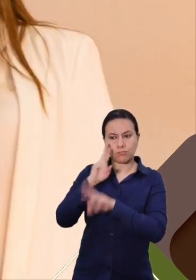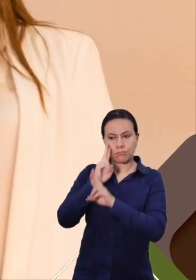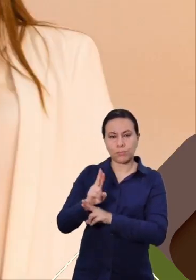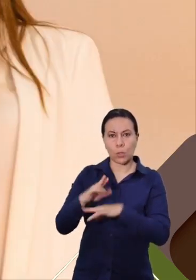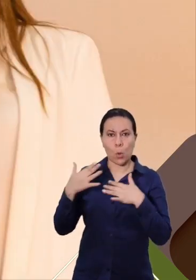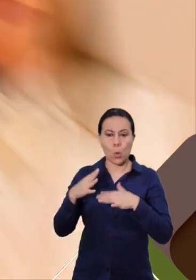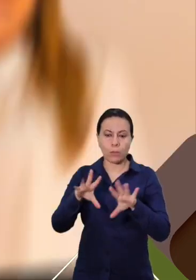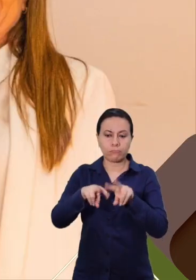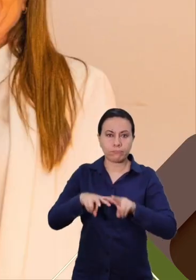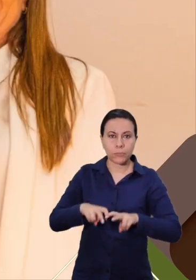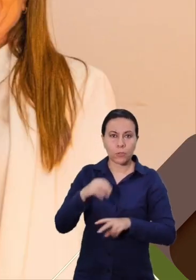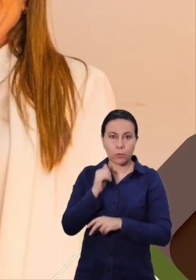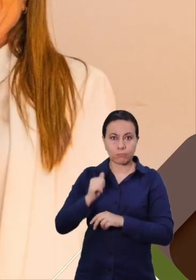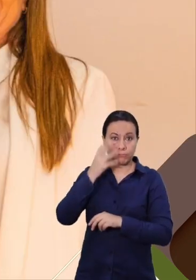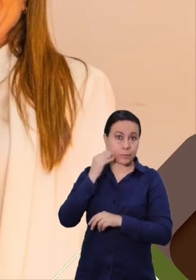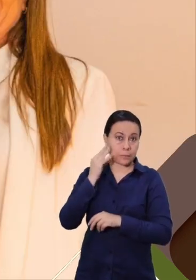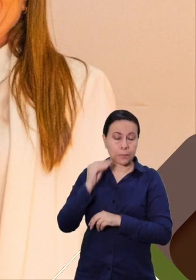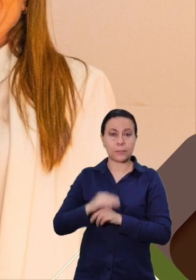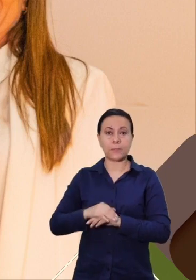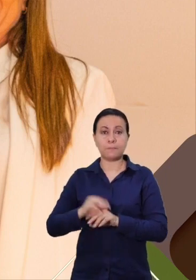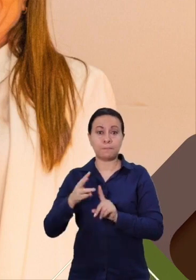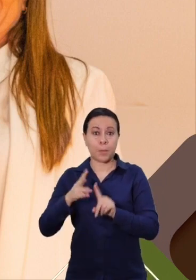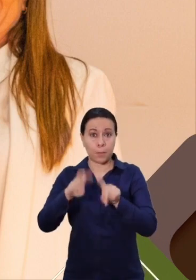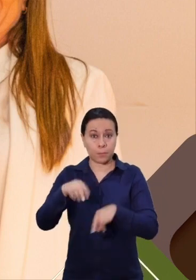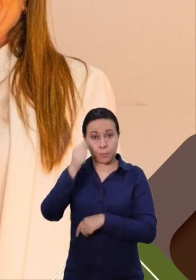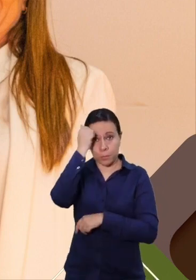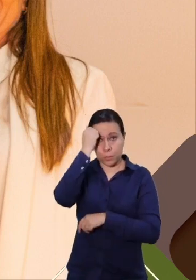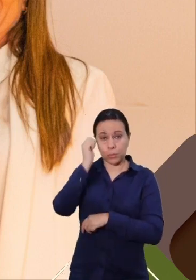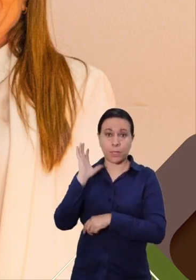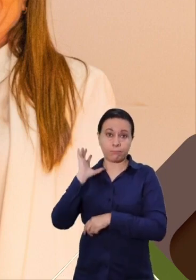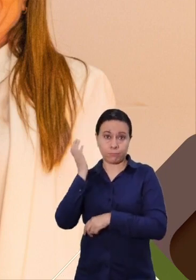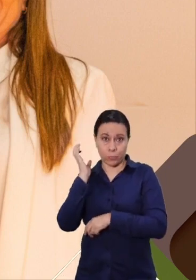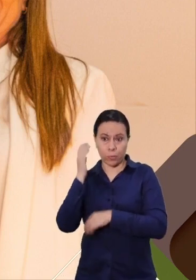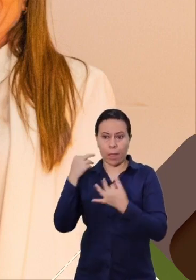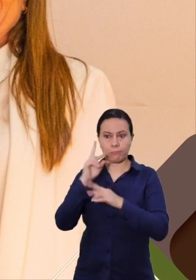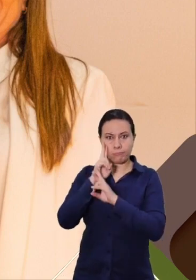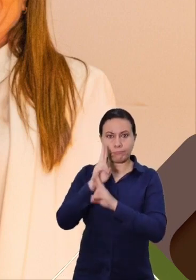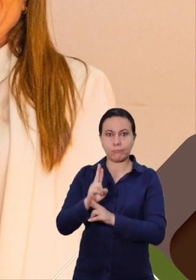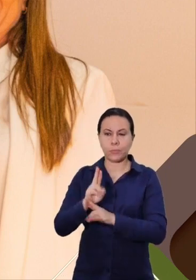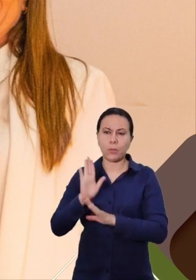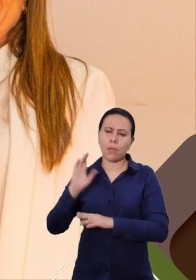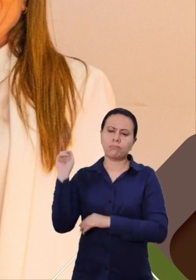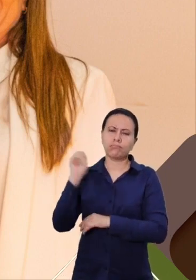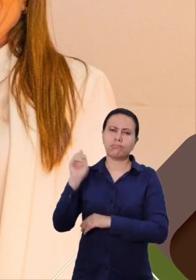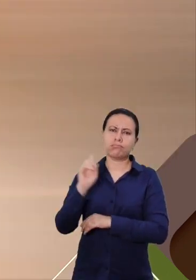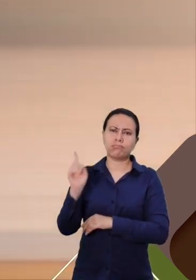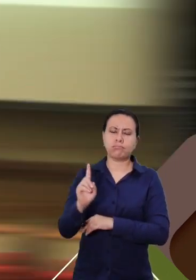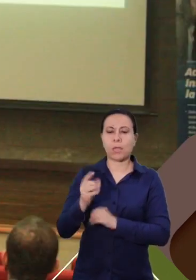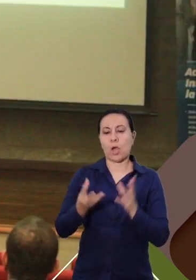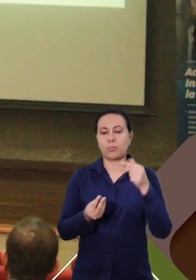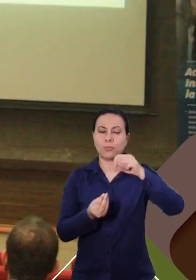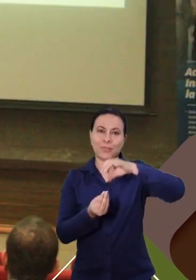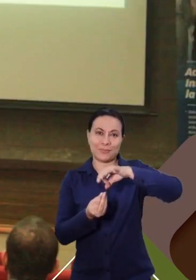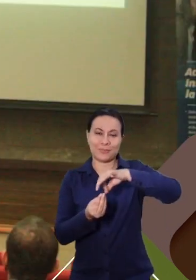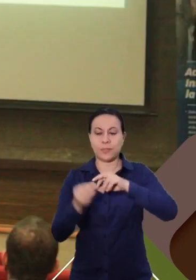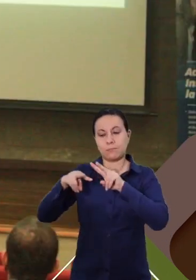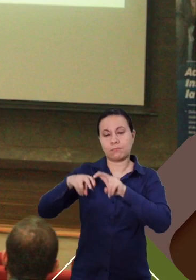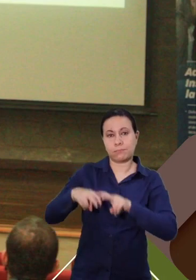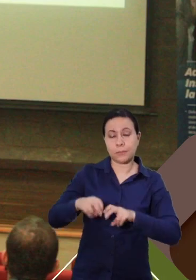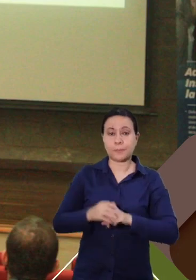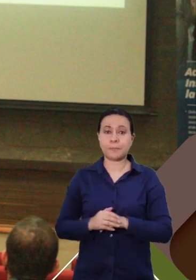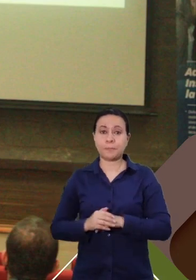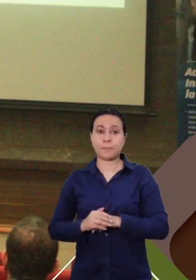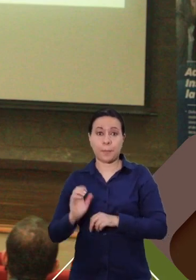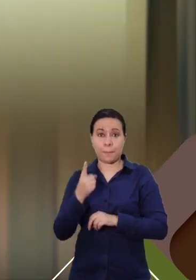investigadores senior, y la profesora Cecilia Luca Escobar, por su trayectoria en Semilleros de Investigación. Para el primer